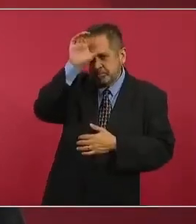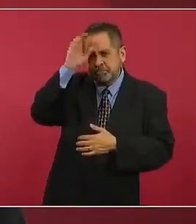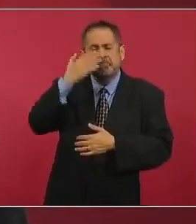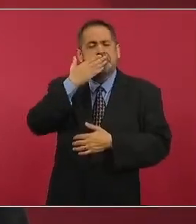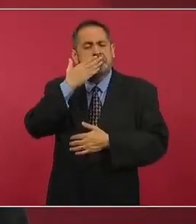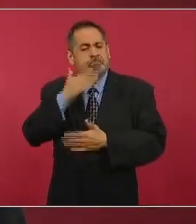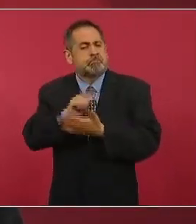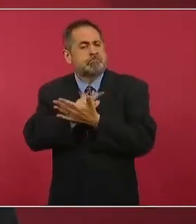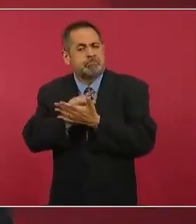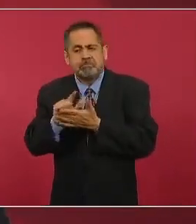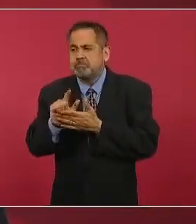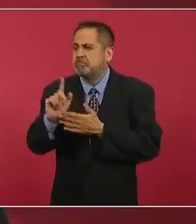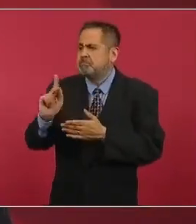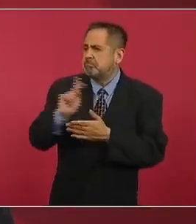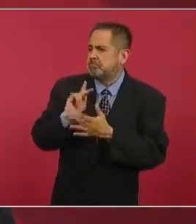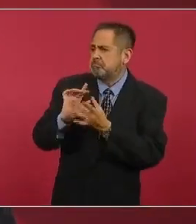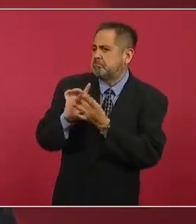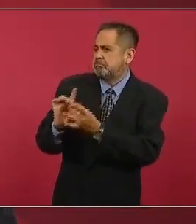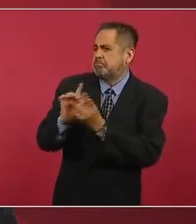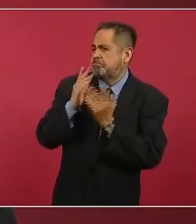conciencia con el prójimo